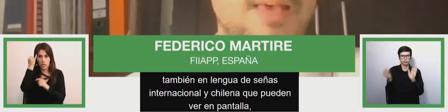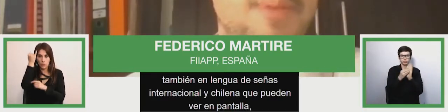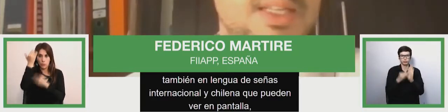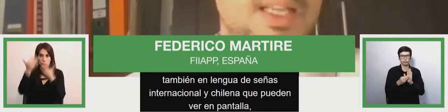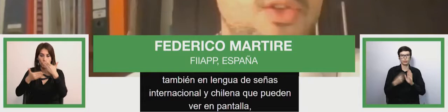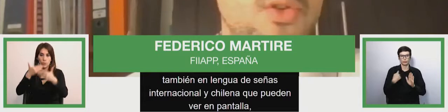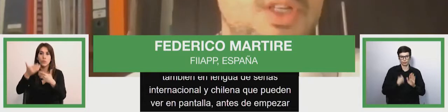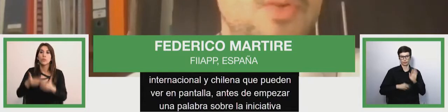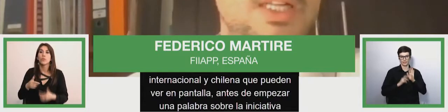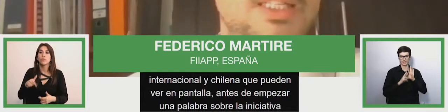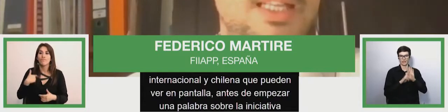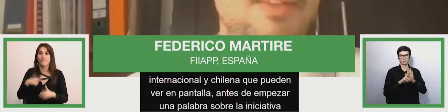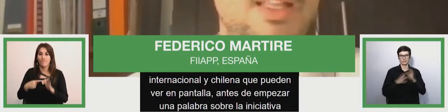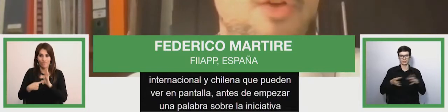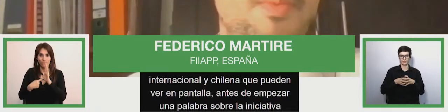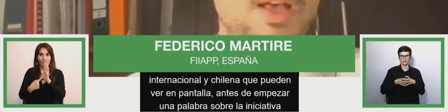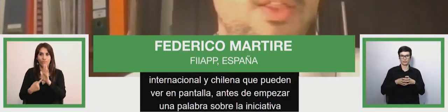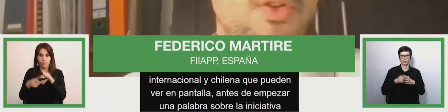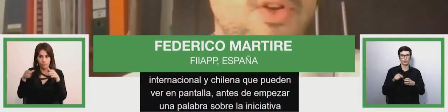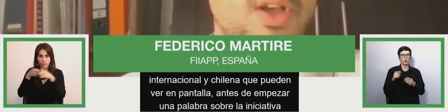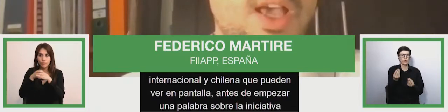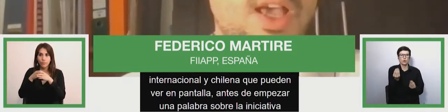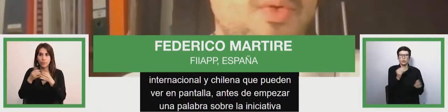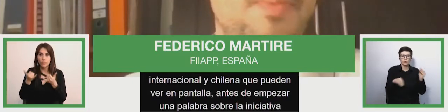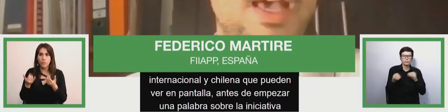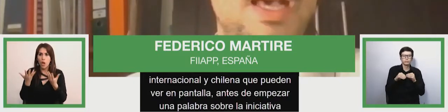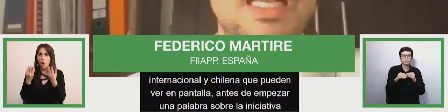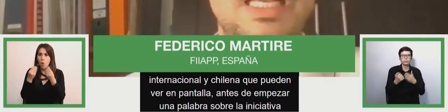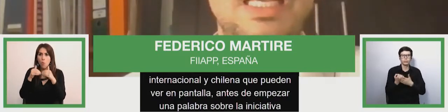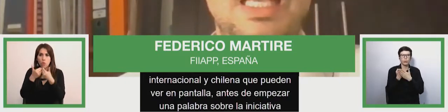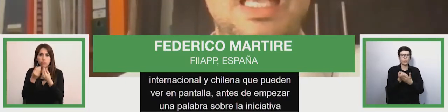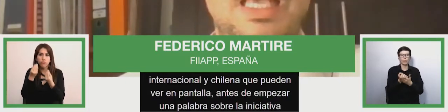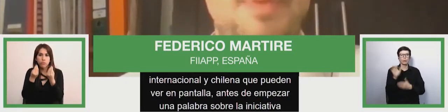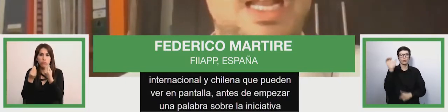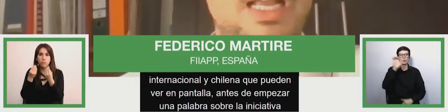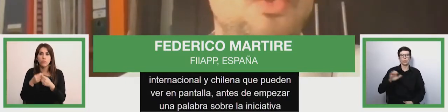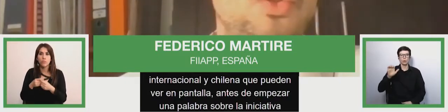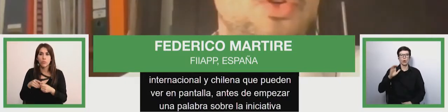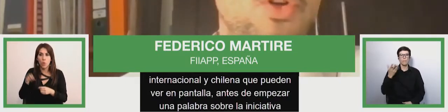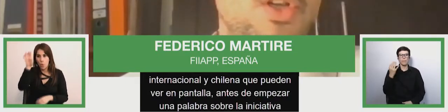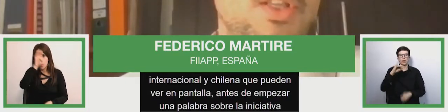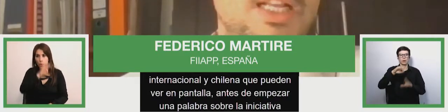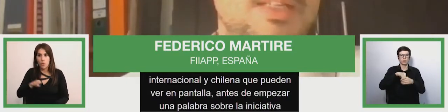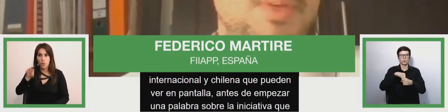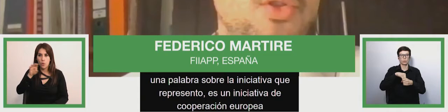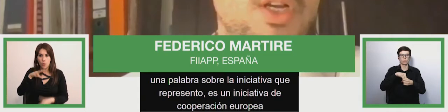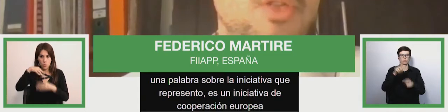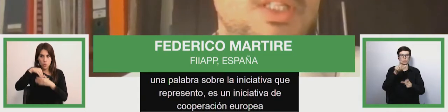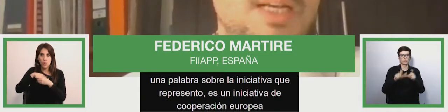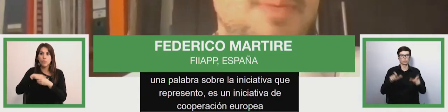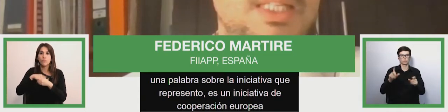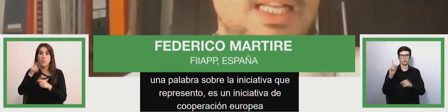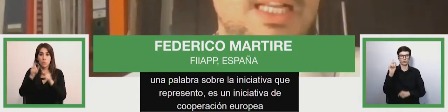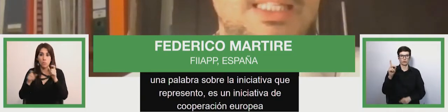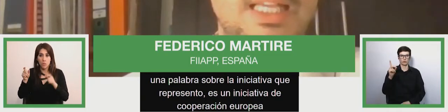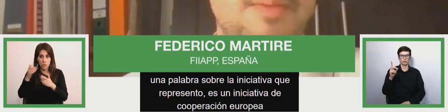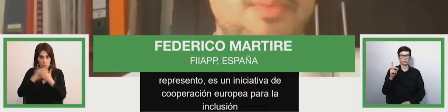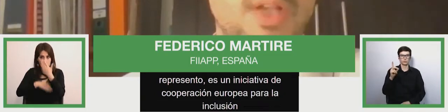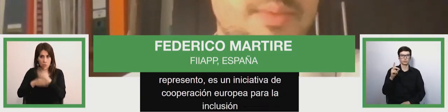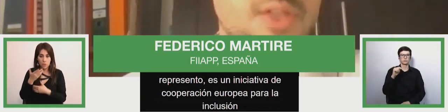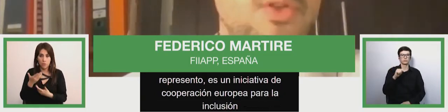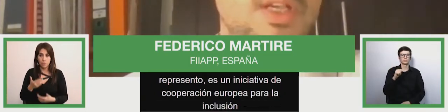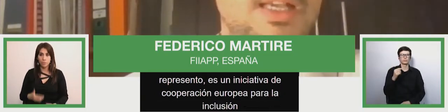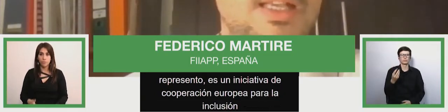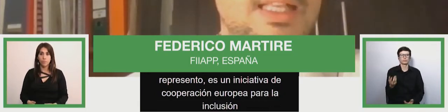represento, que es una iniciativa de cooperación europea para la inclusión de las personas con discapacidad, el